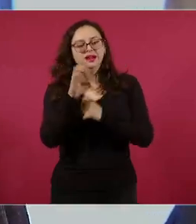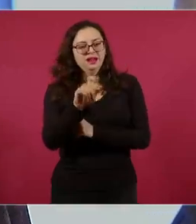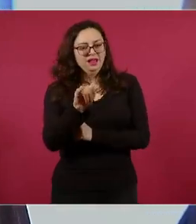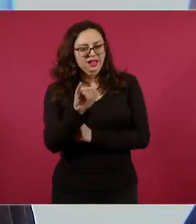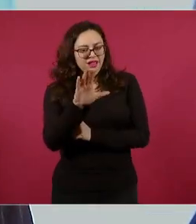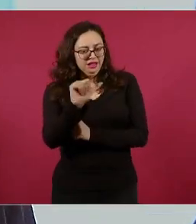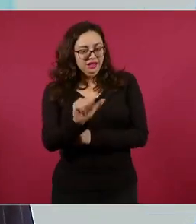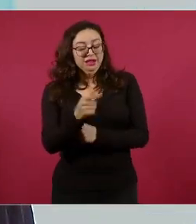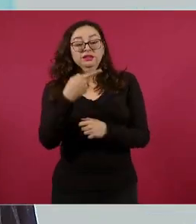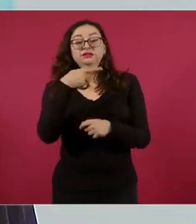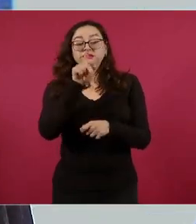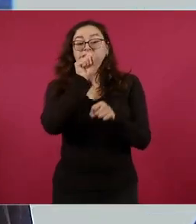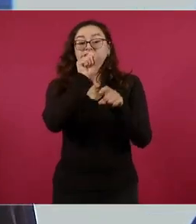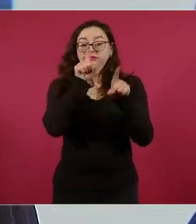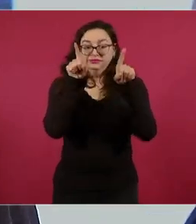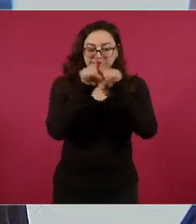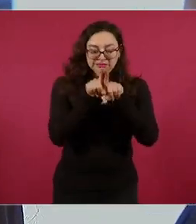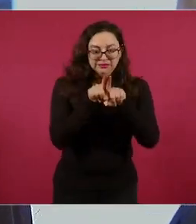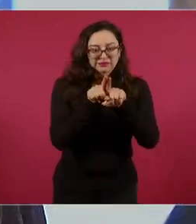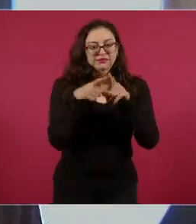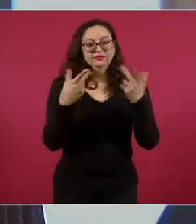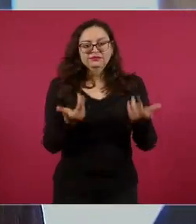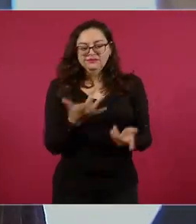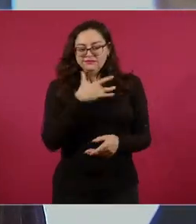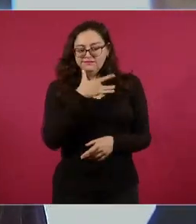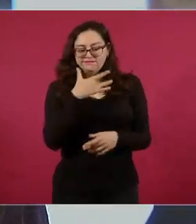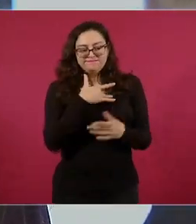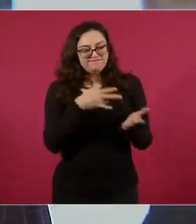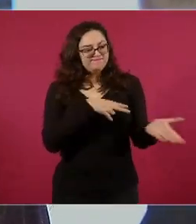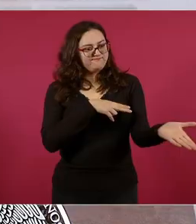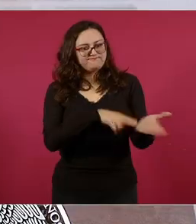y también una falta de corazón.